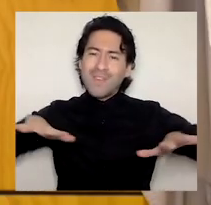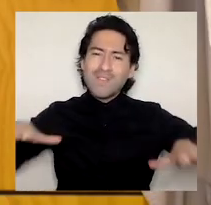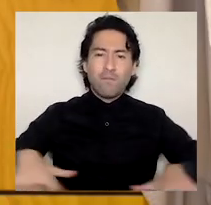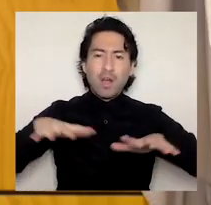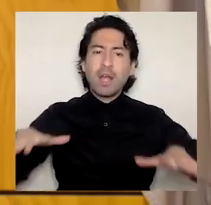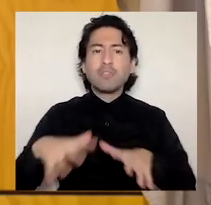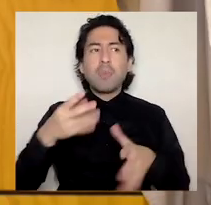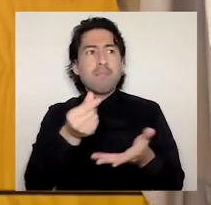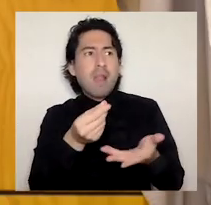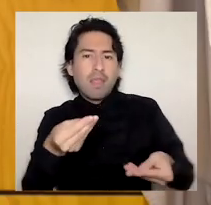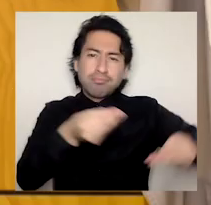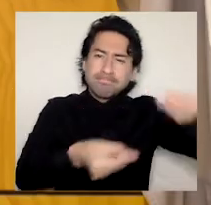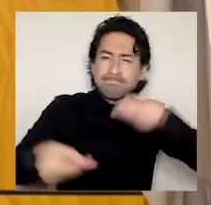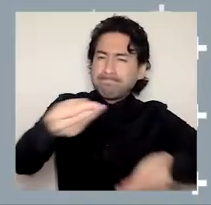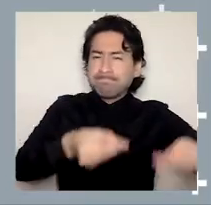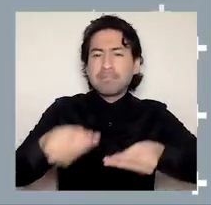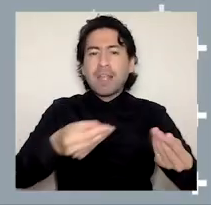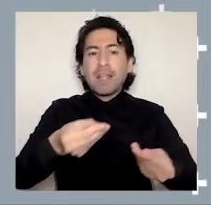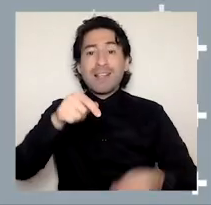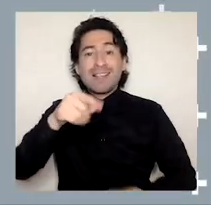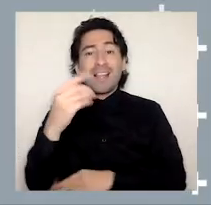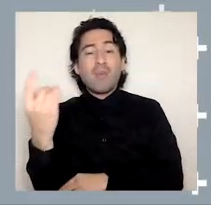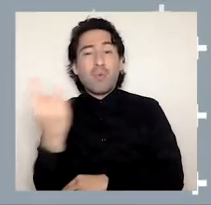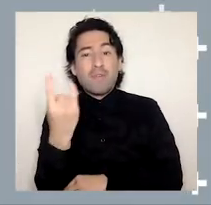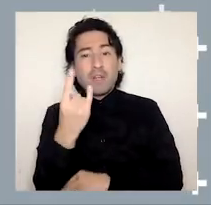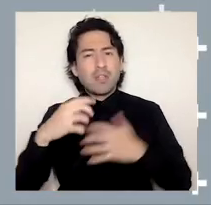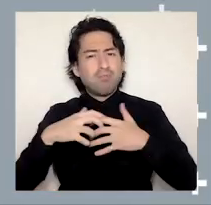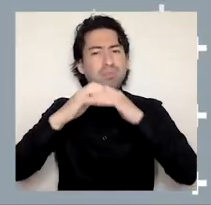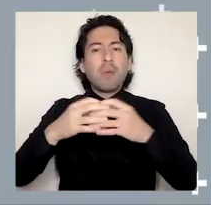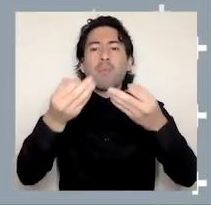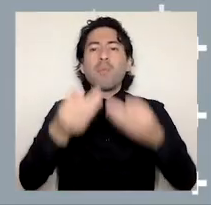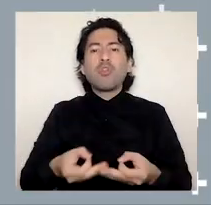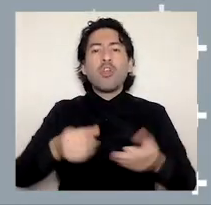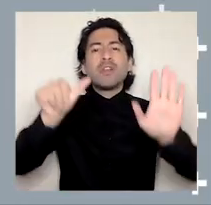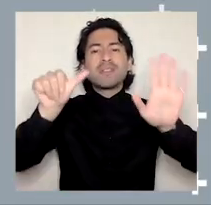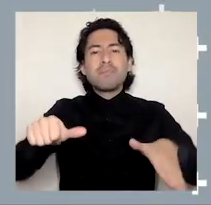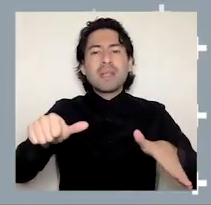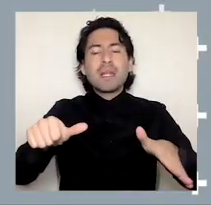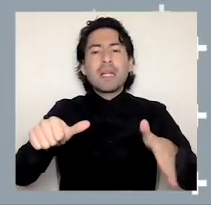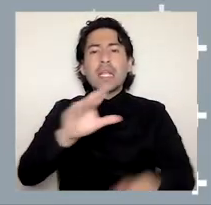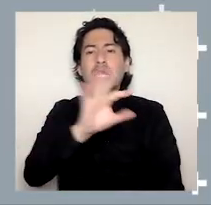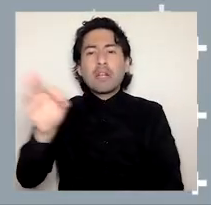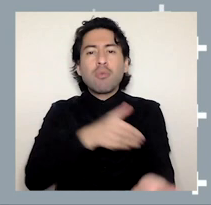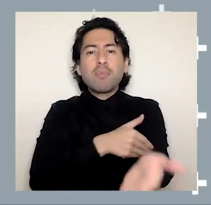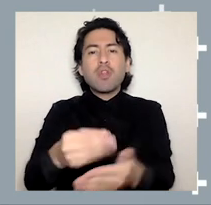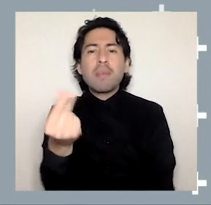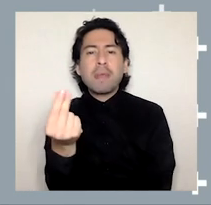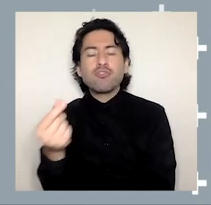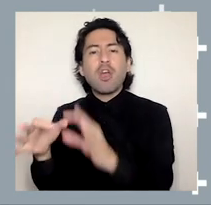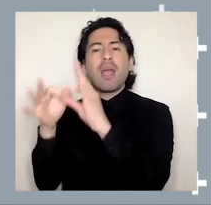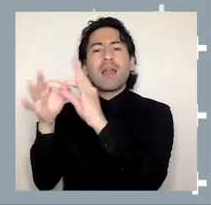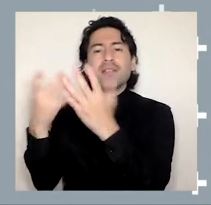para fortalecer la institución por un monto de 6.500 millones de pesos, gracias a la adjudicación